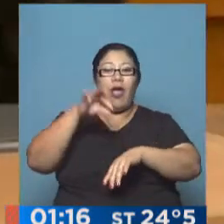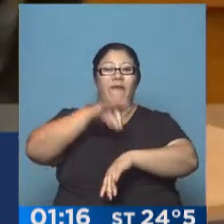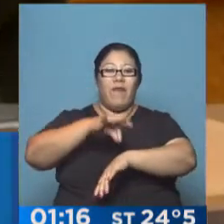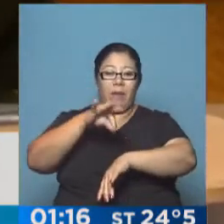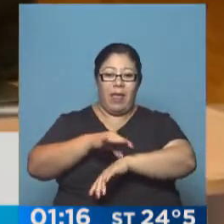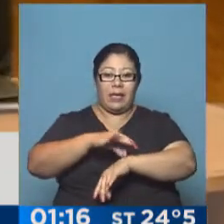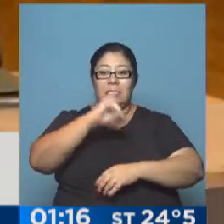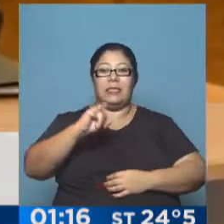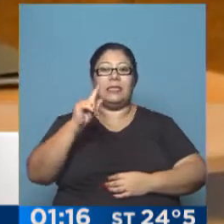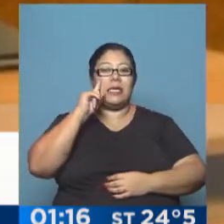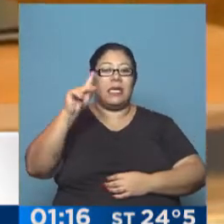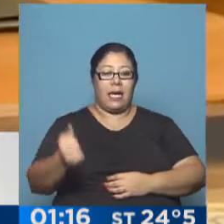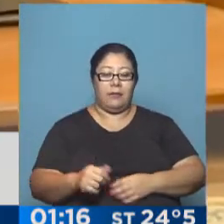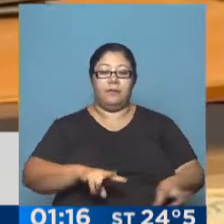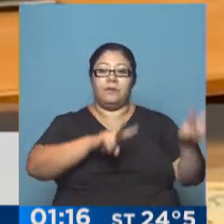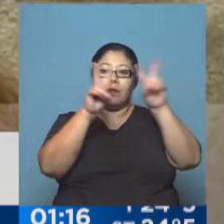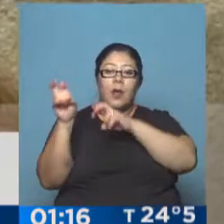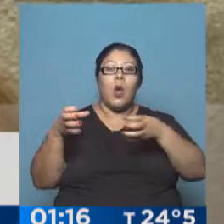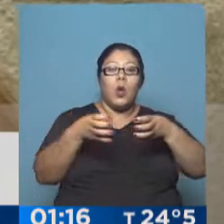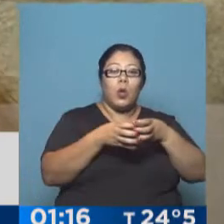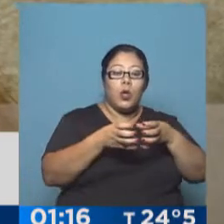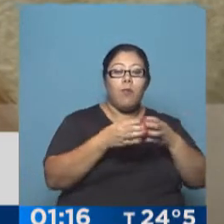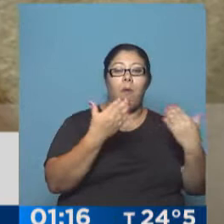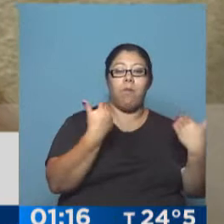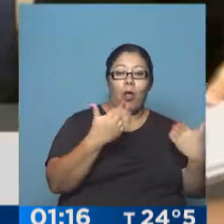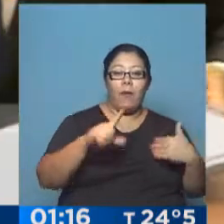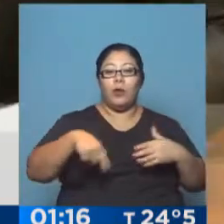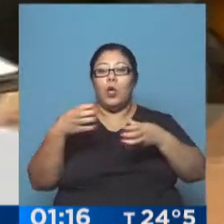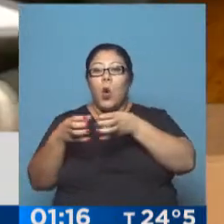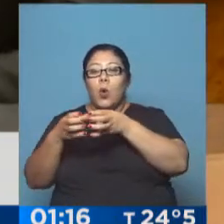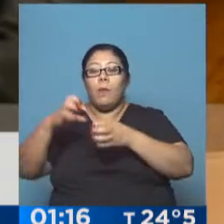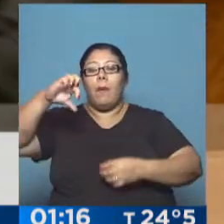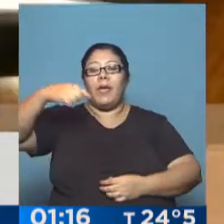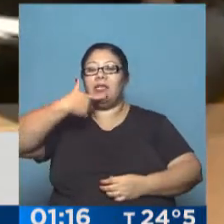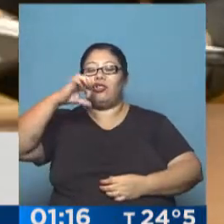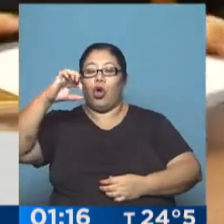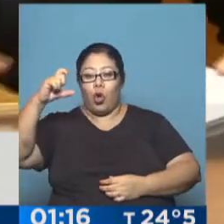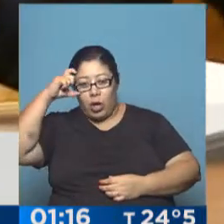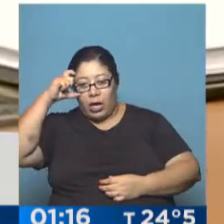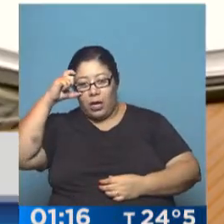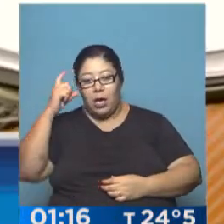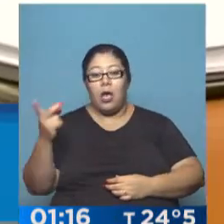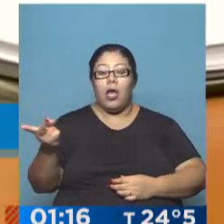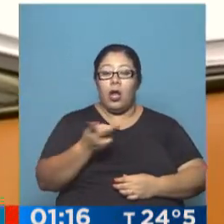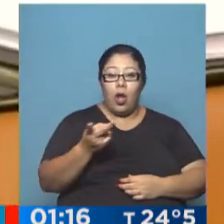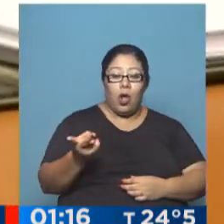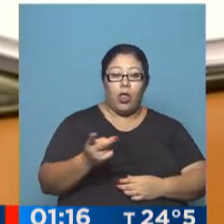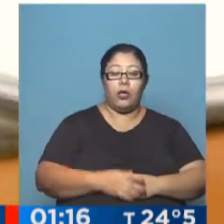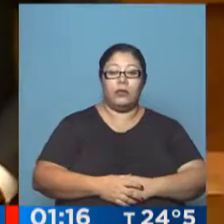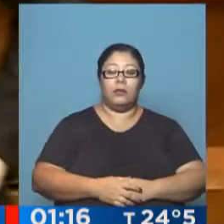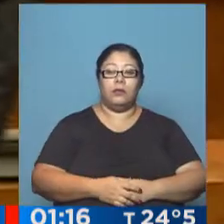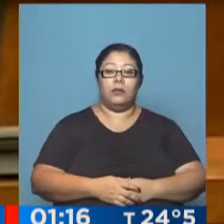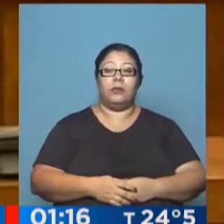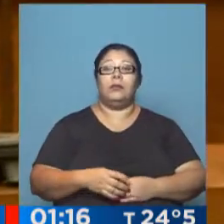con el PSOE. Fue después del acuerdo legislativo sellado entre el partido de centro derecha Ciudadanos y el líder socialista Pedro Sánchez.